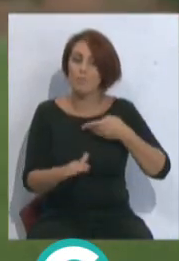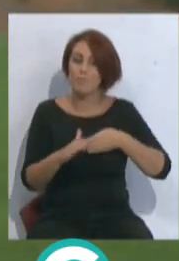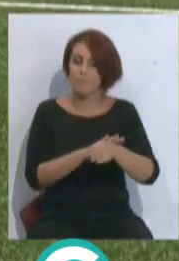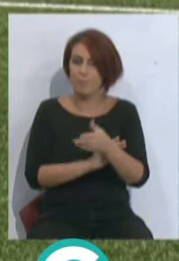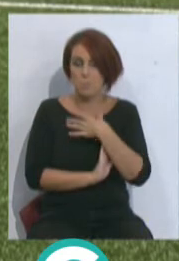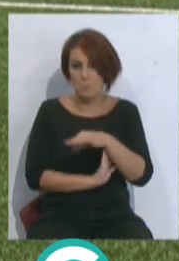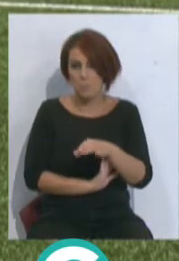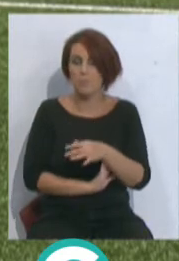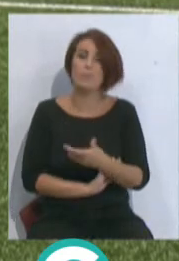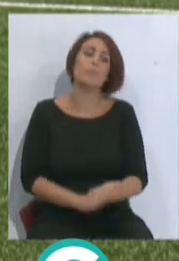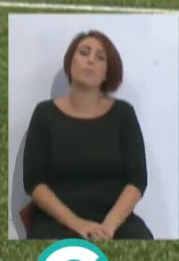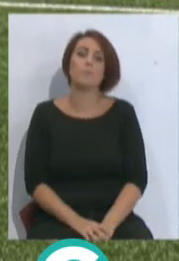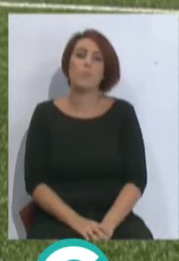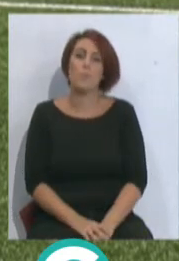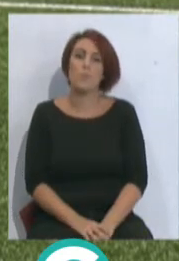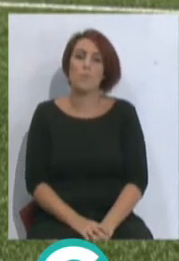esta temporada.